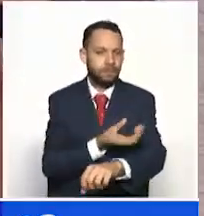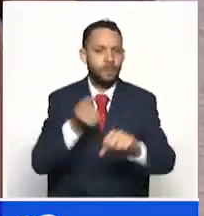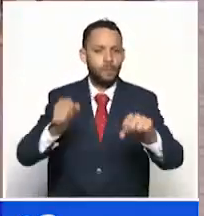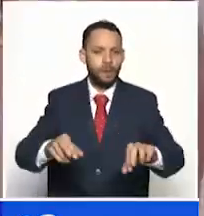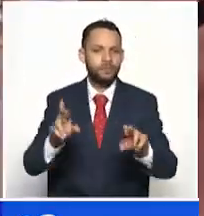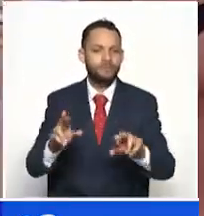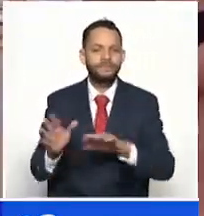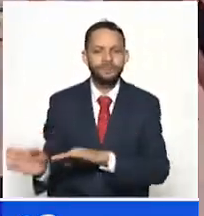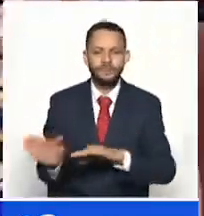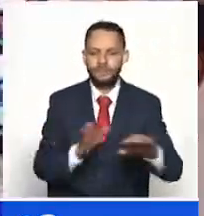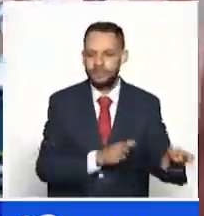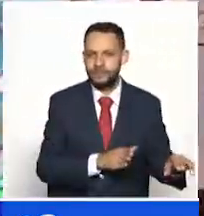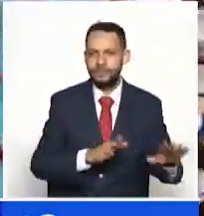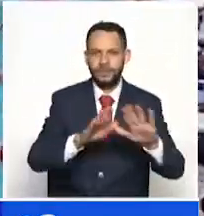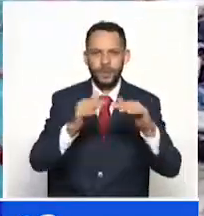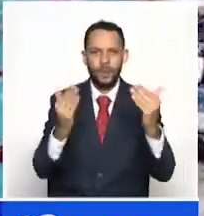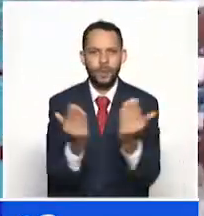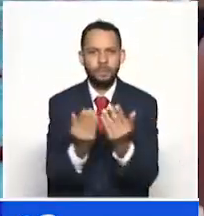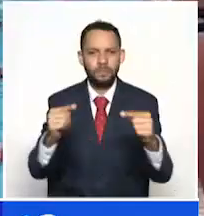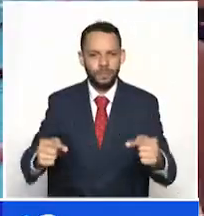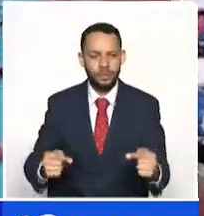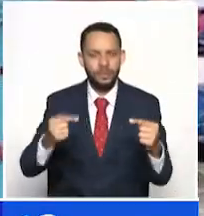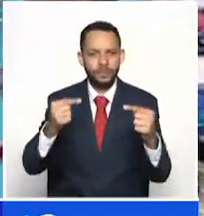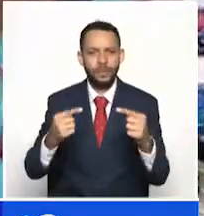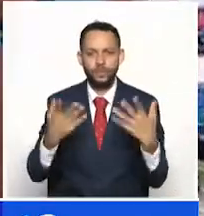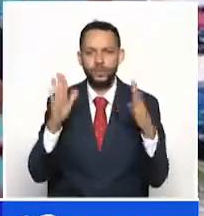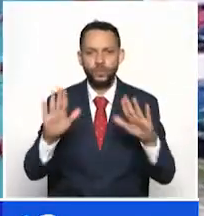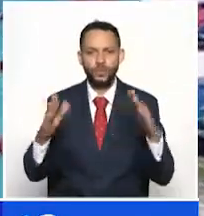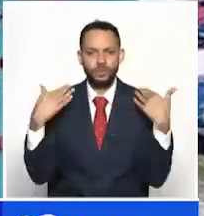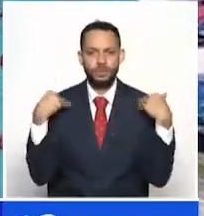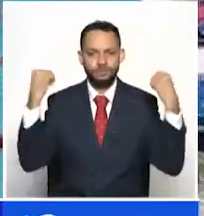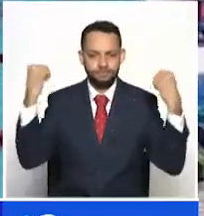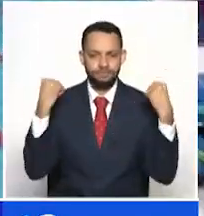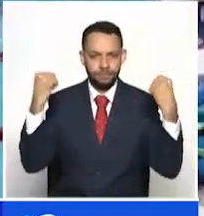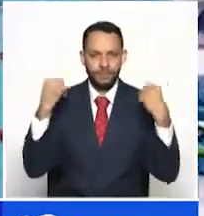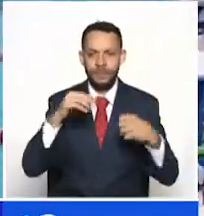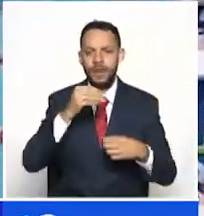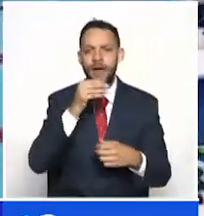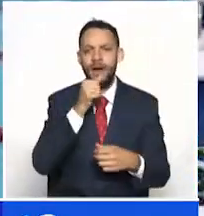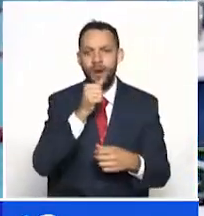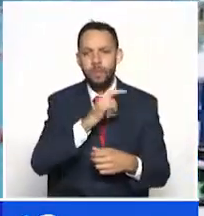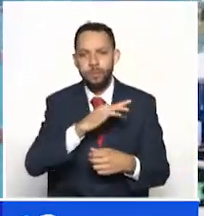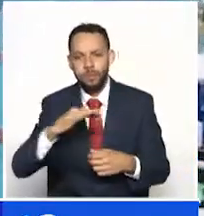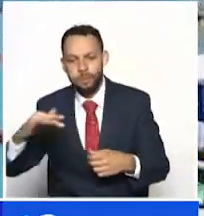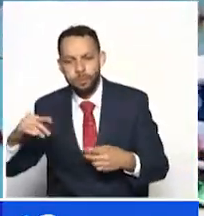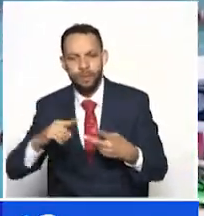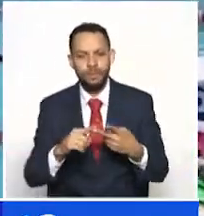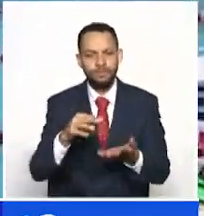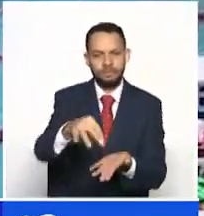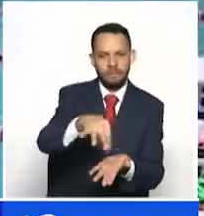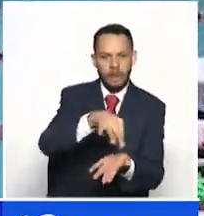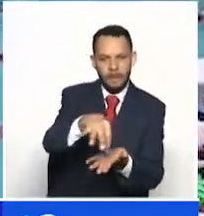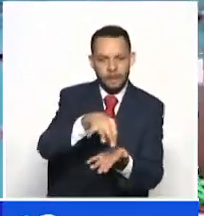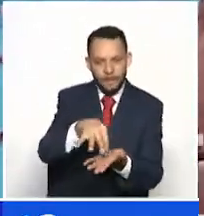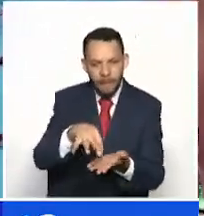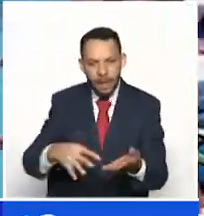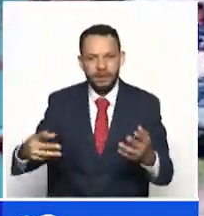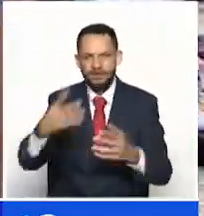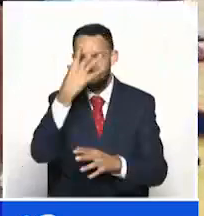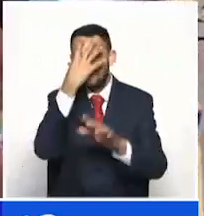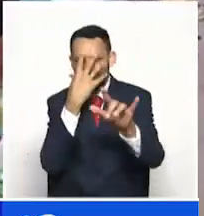esta edición se tendrán en cuenta deportes de actividades subacuáticas, ajedrez, atletismo, ciclismo, esgrima,